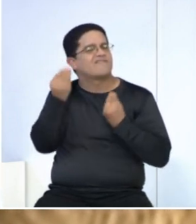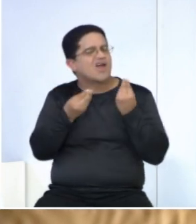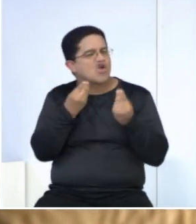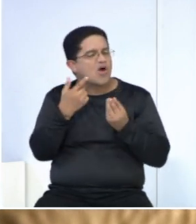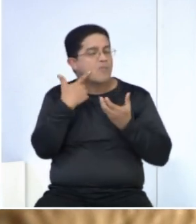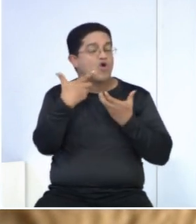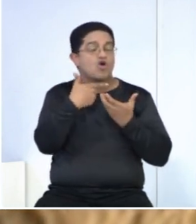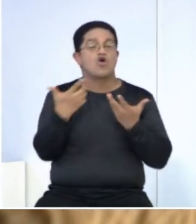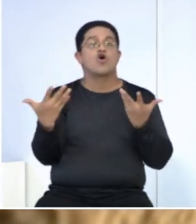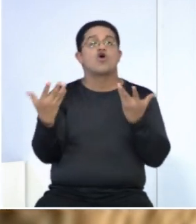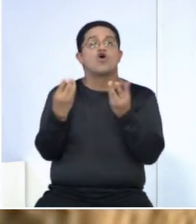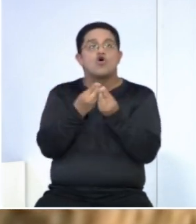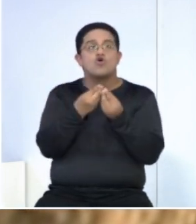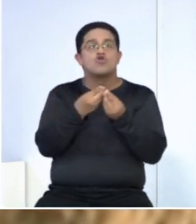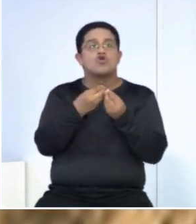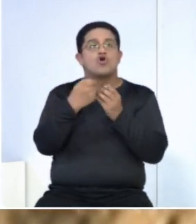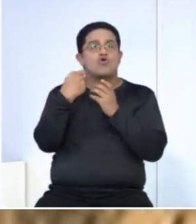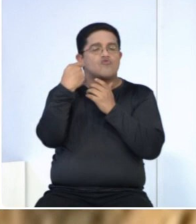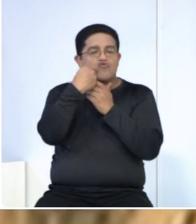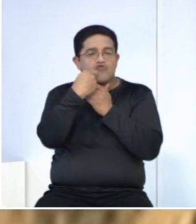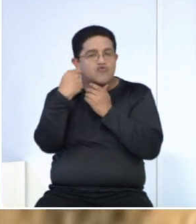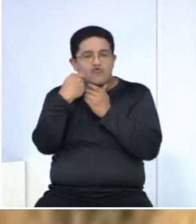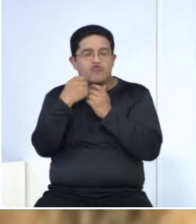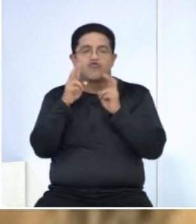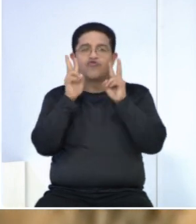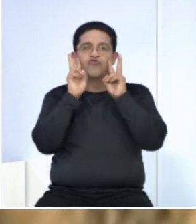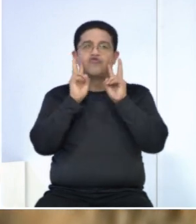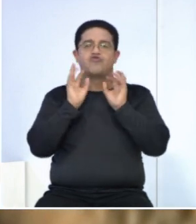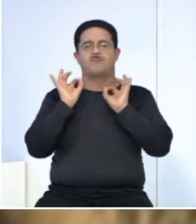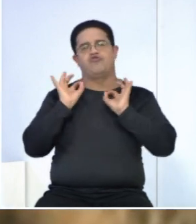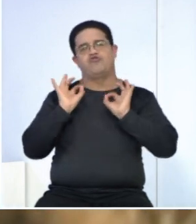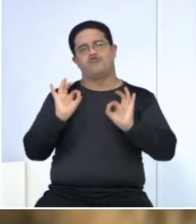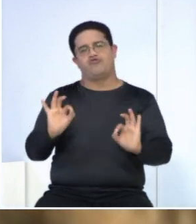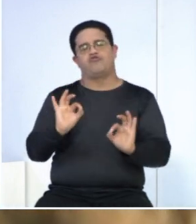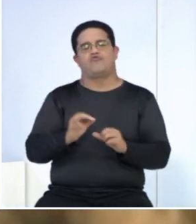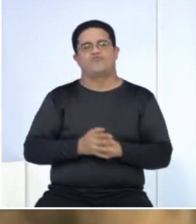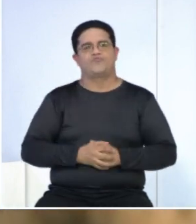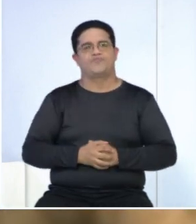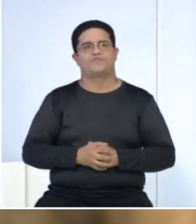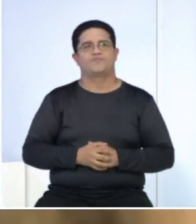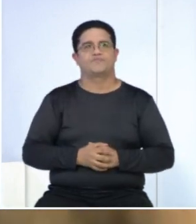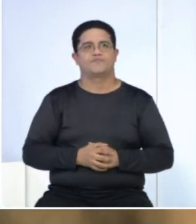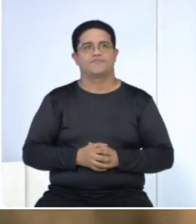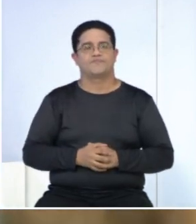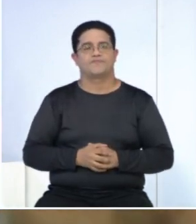en conjunto con la aplicación adecuada, garantiza resultados seguros y efectivos.